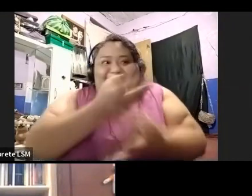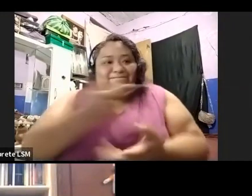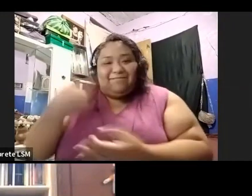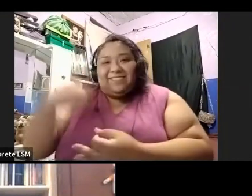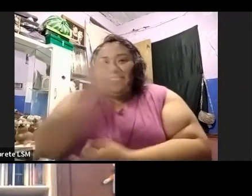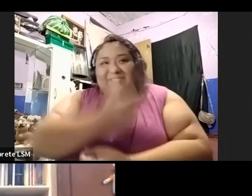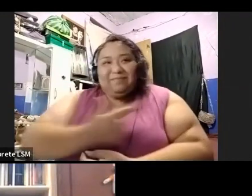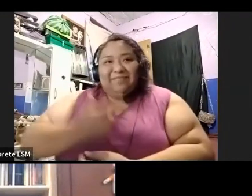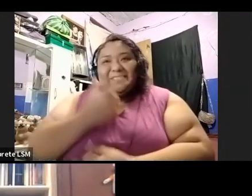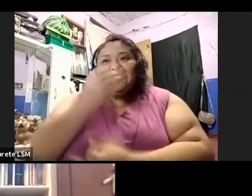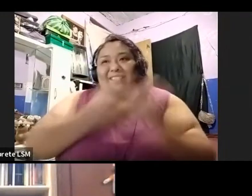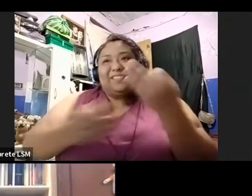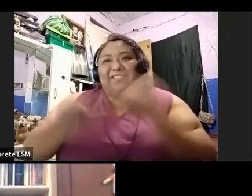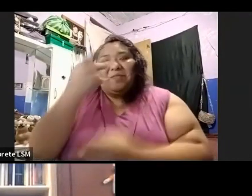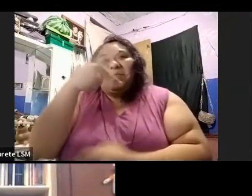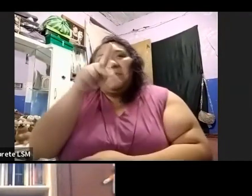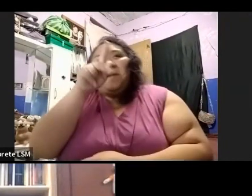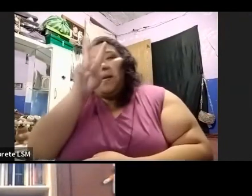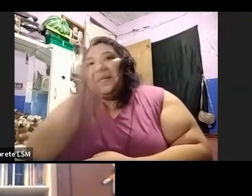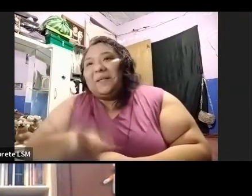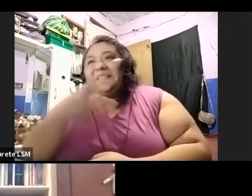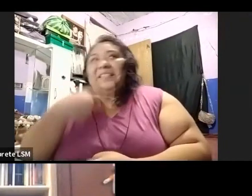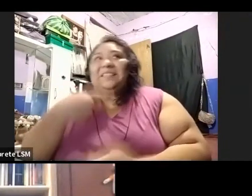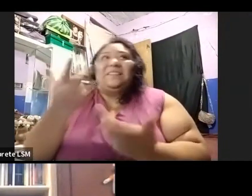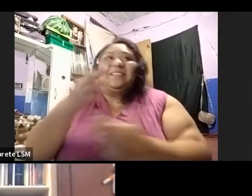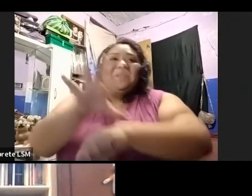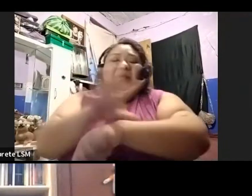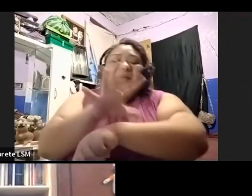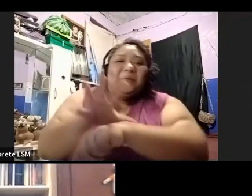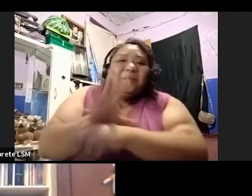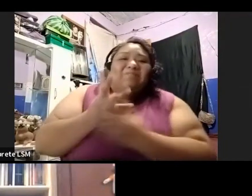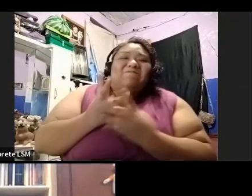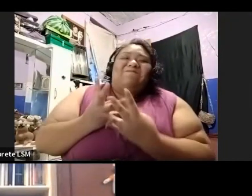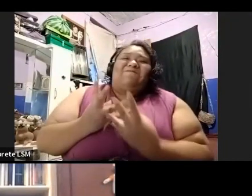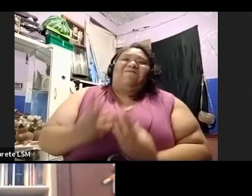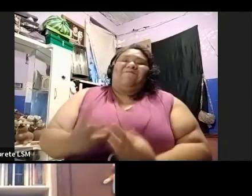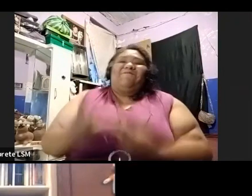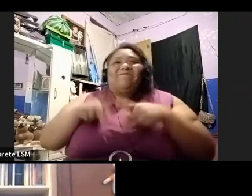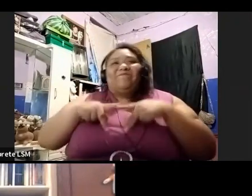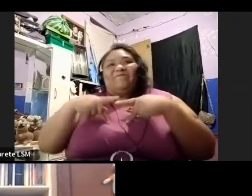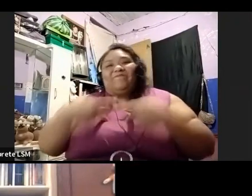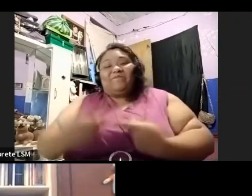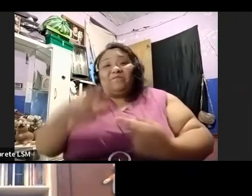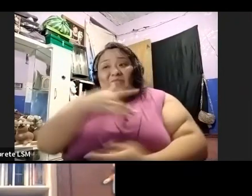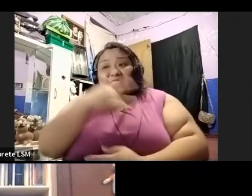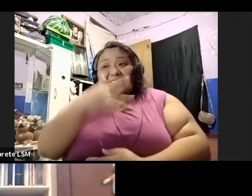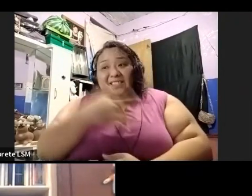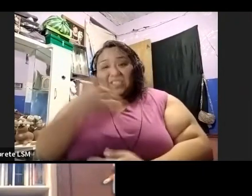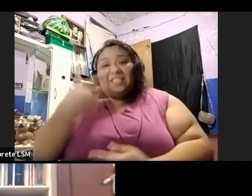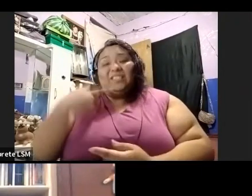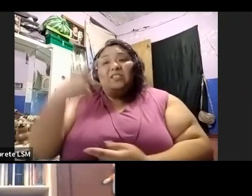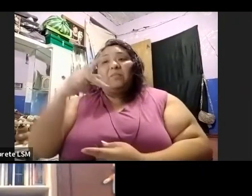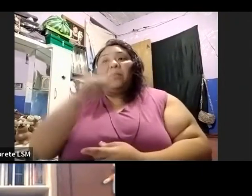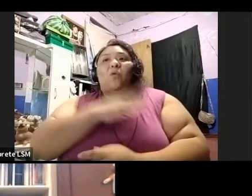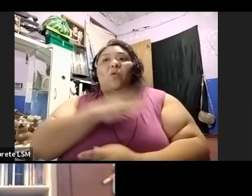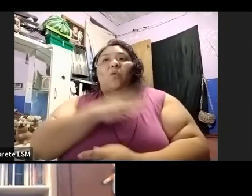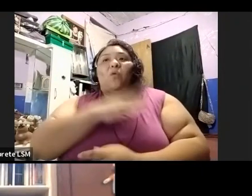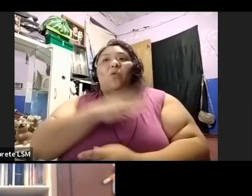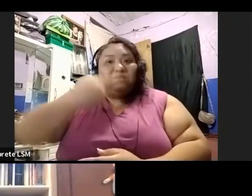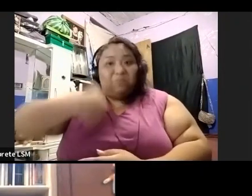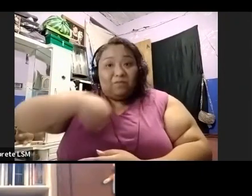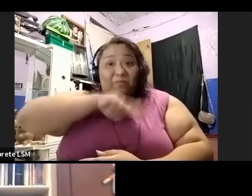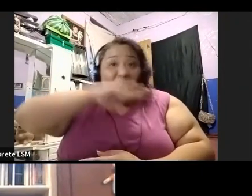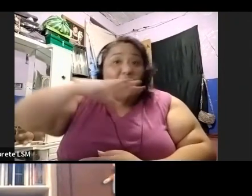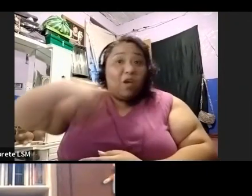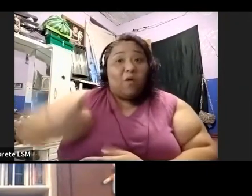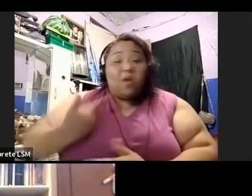también ya no tengo tampoco mucha energía como para dedicarme a tantas cosas. Entonces, bueno, mientras sigamos guardados, pues yo voy a